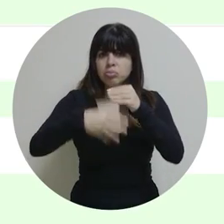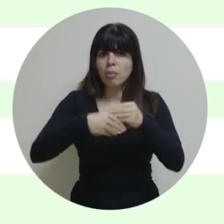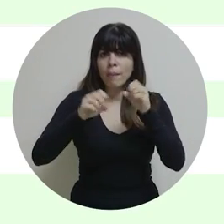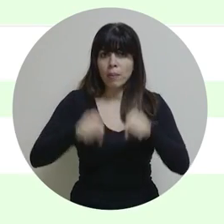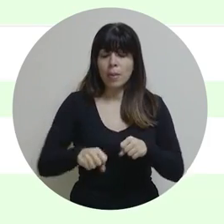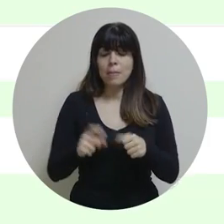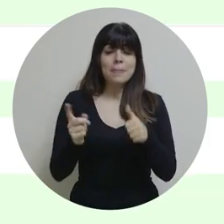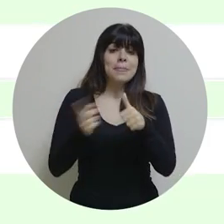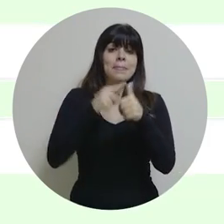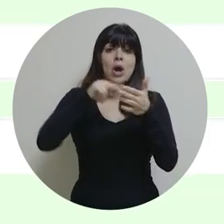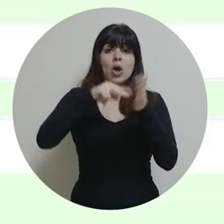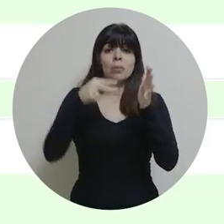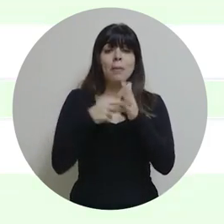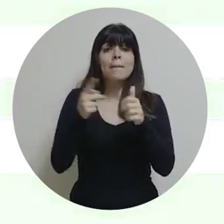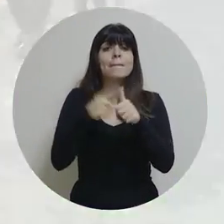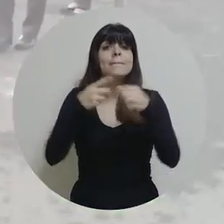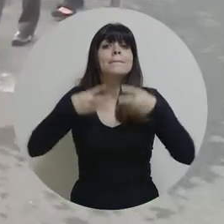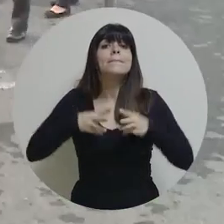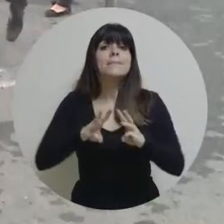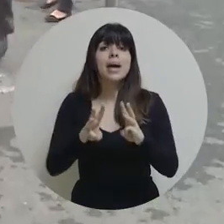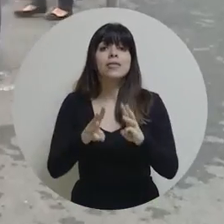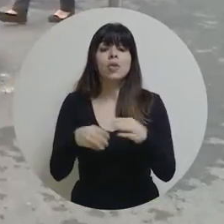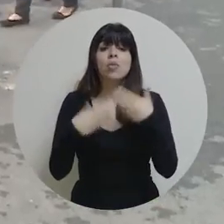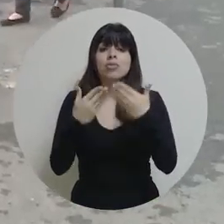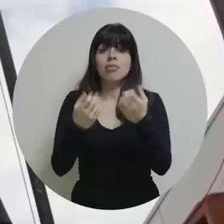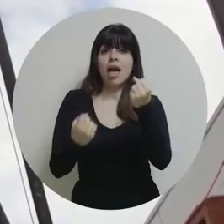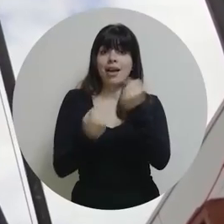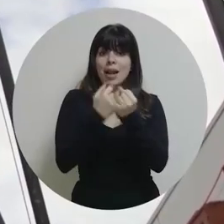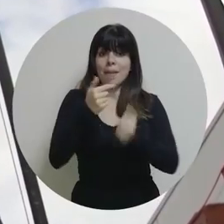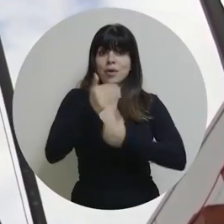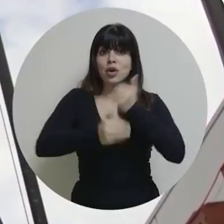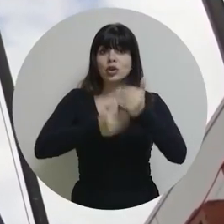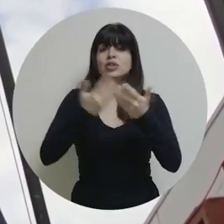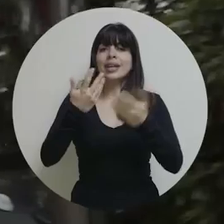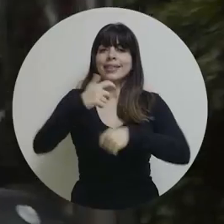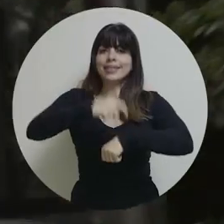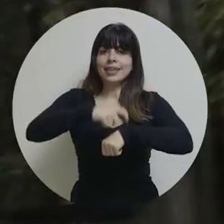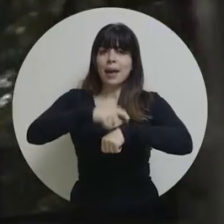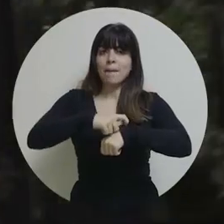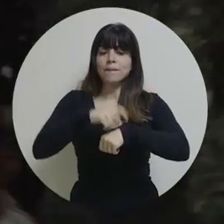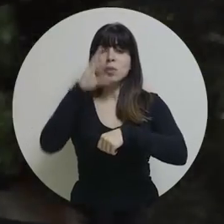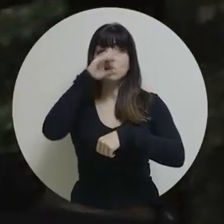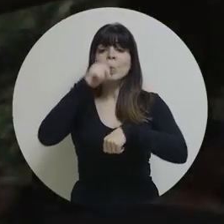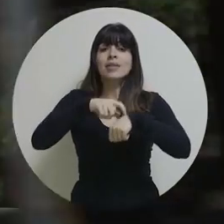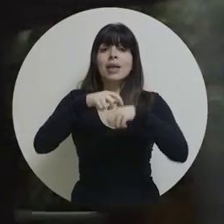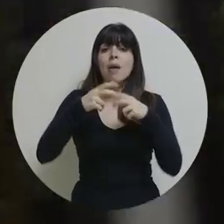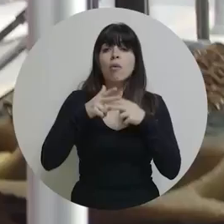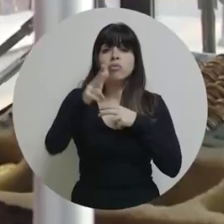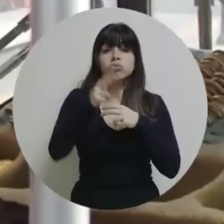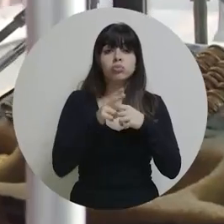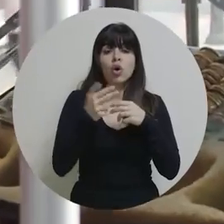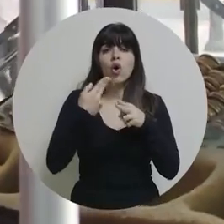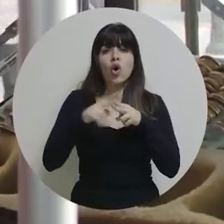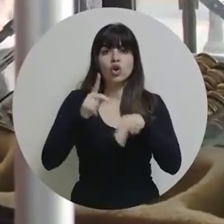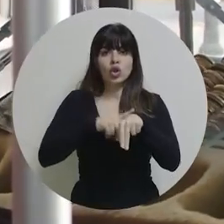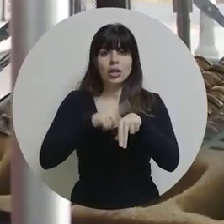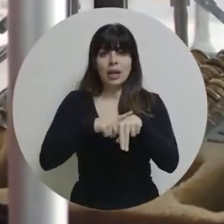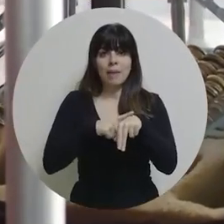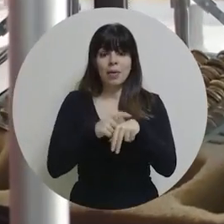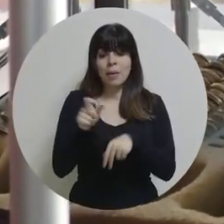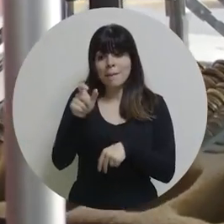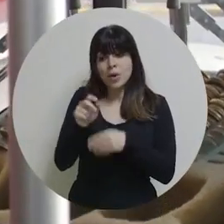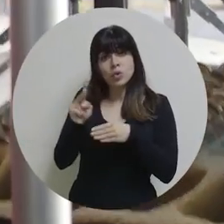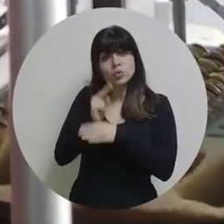primer concepto o el primer mecanismo que le da sostenibilidad a ese proceso es el tiempo y es la reducción en los tiempos de viaje. Porque al final el